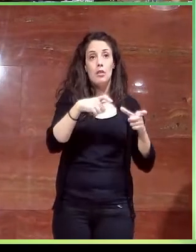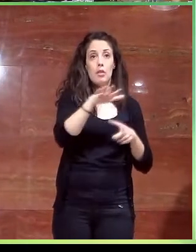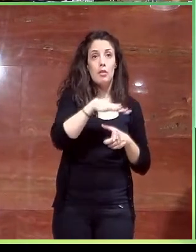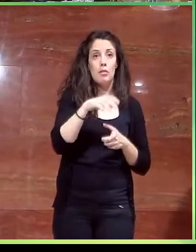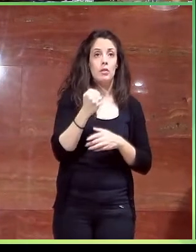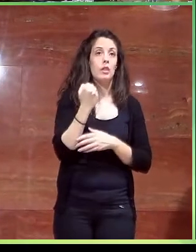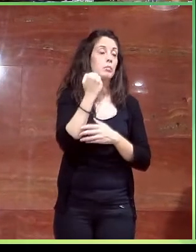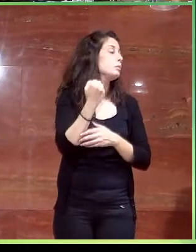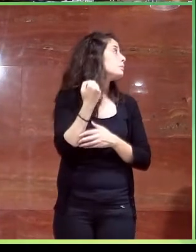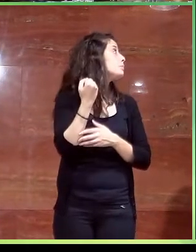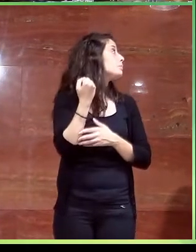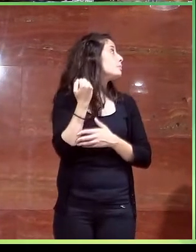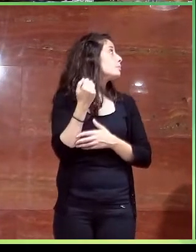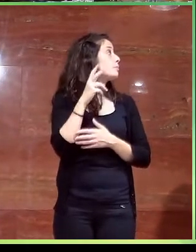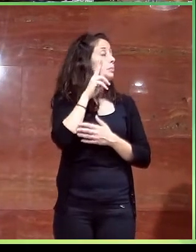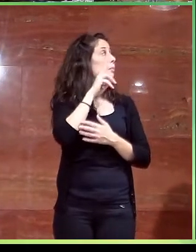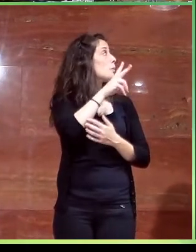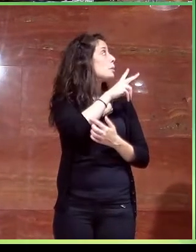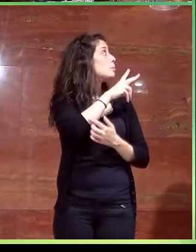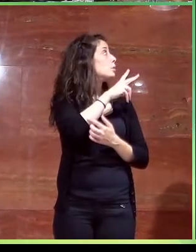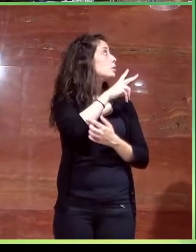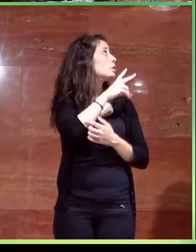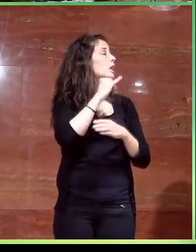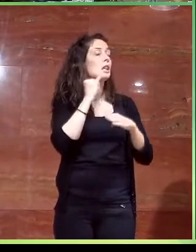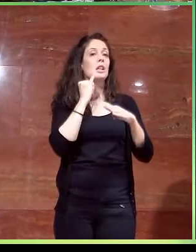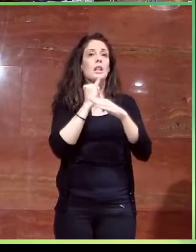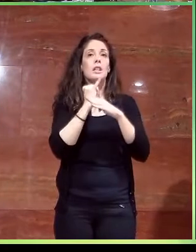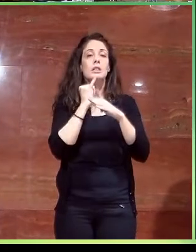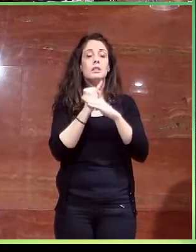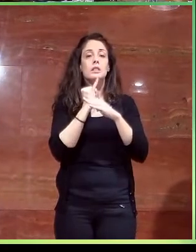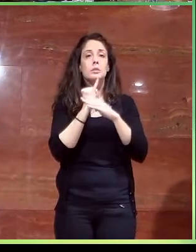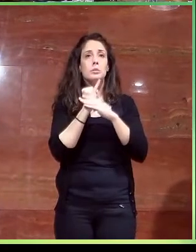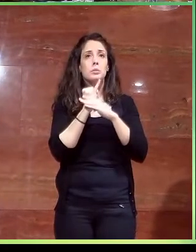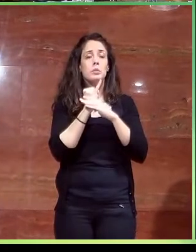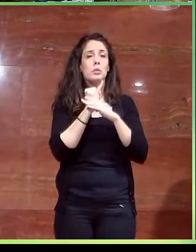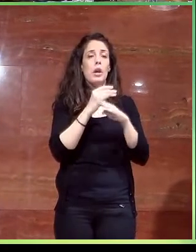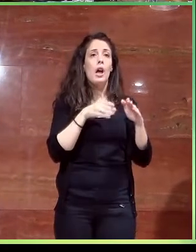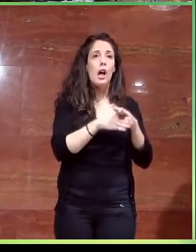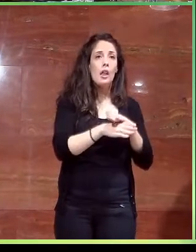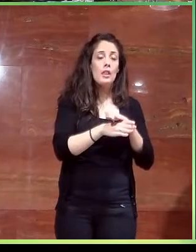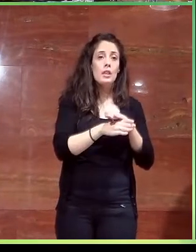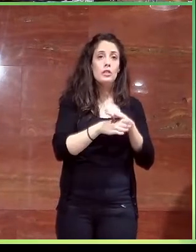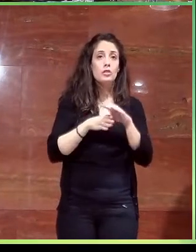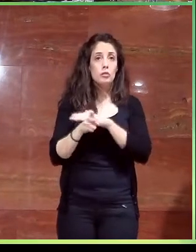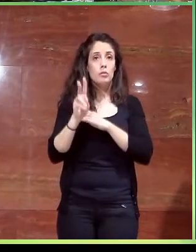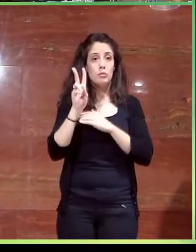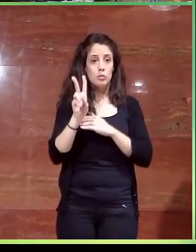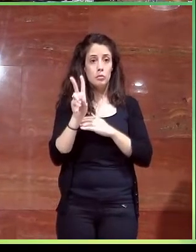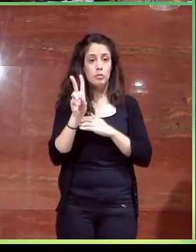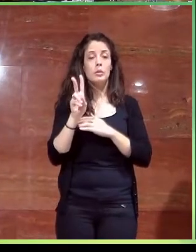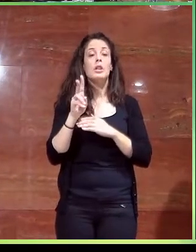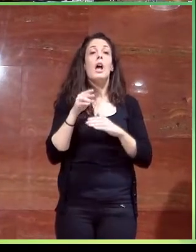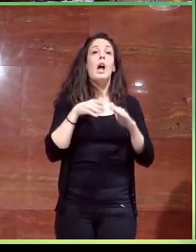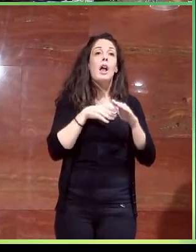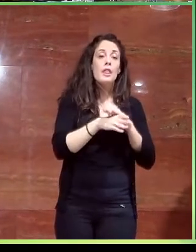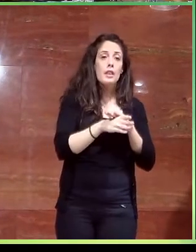Como hemos visto aquí, al instituto hay principalmente dos accesos, un acceso por